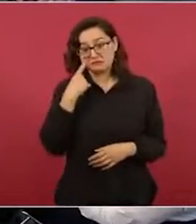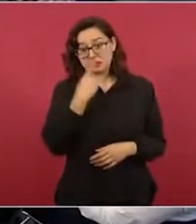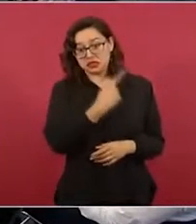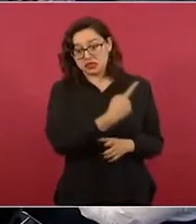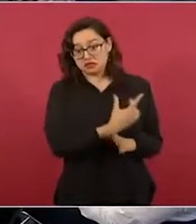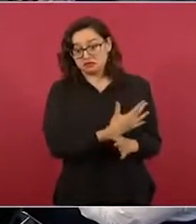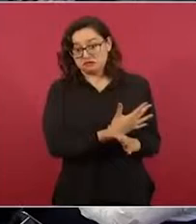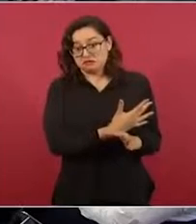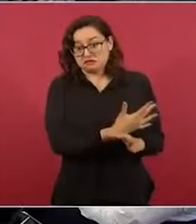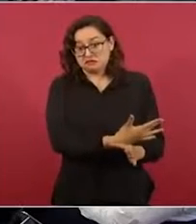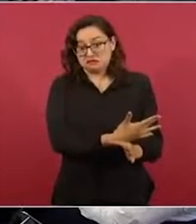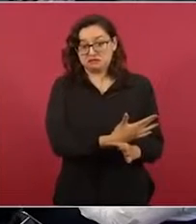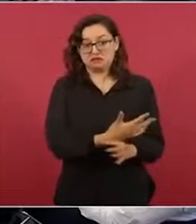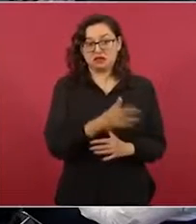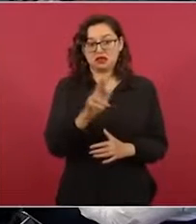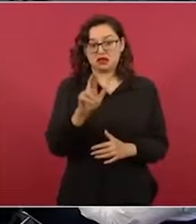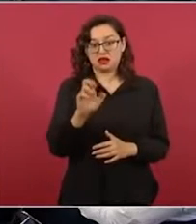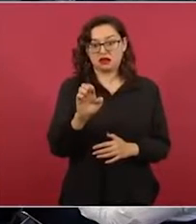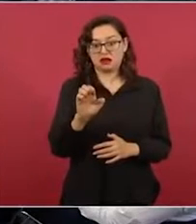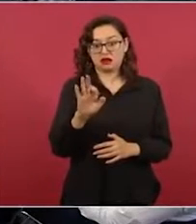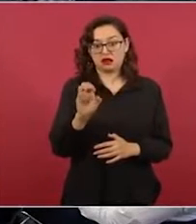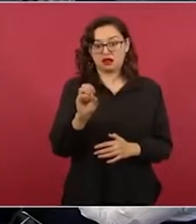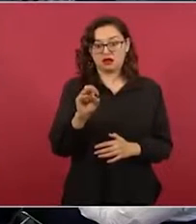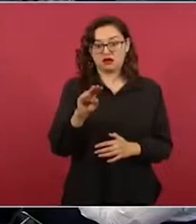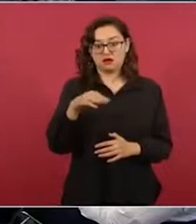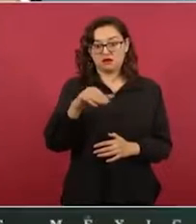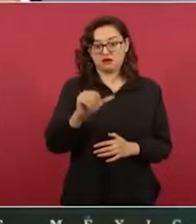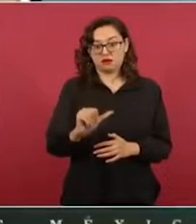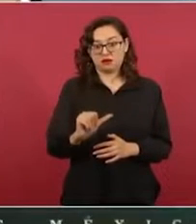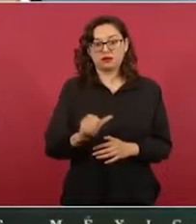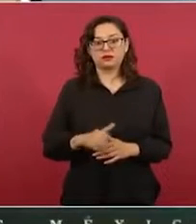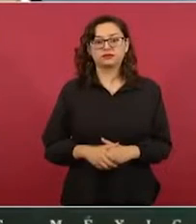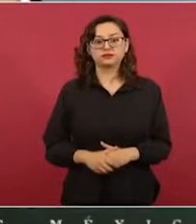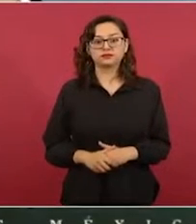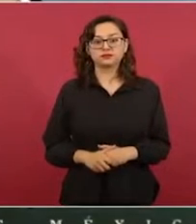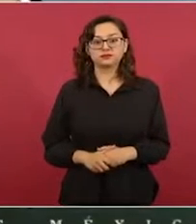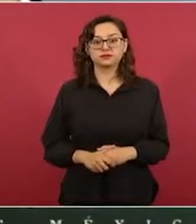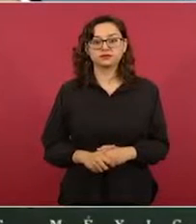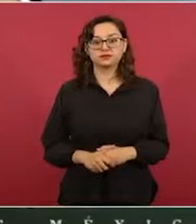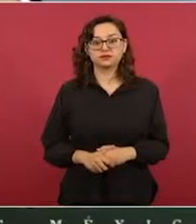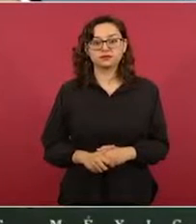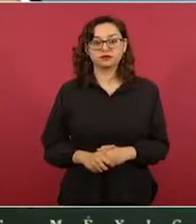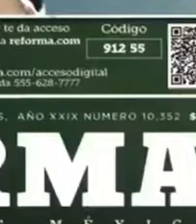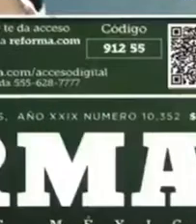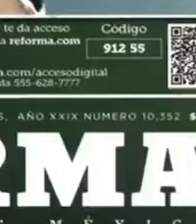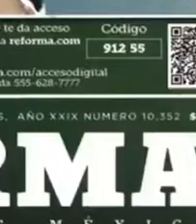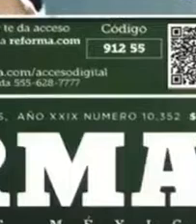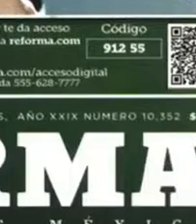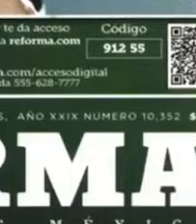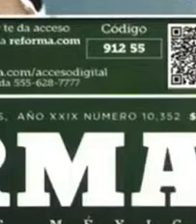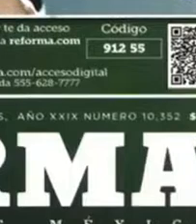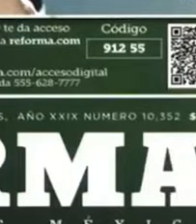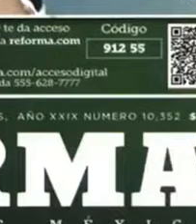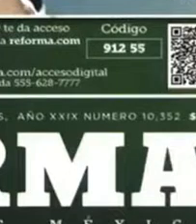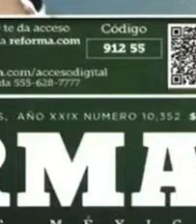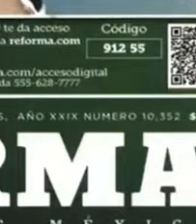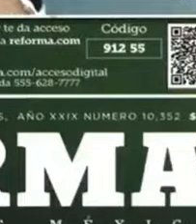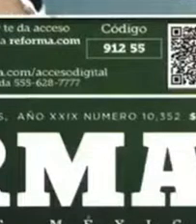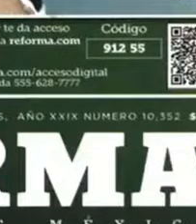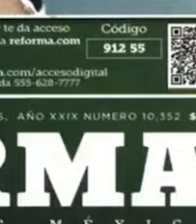¿no la pones en grande